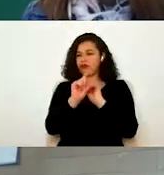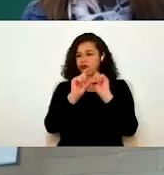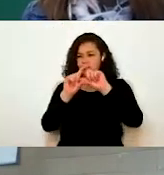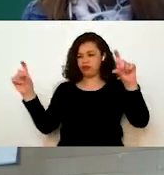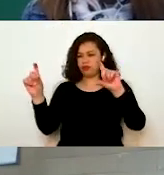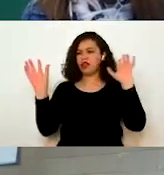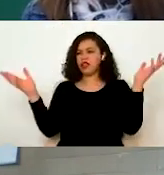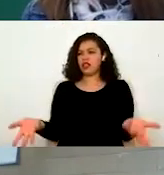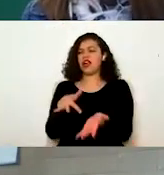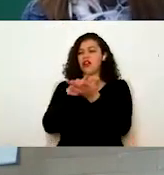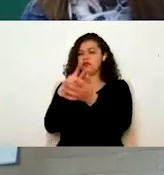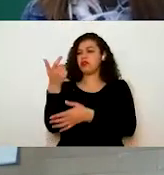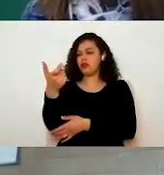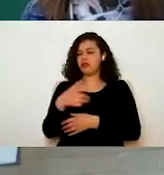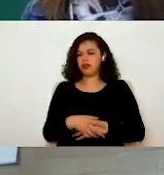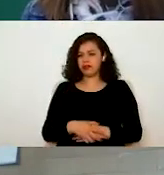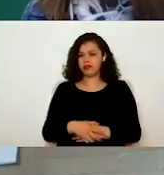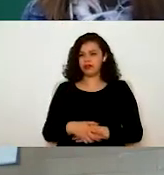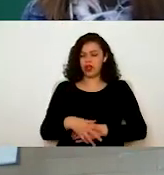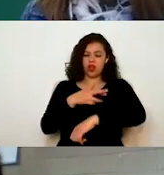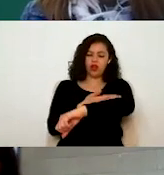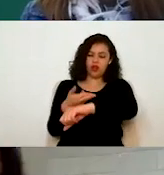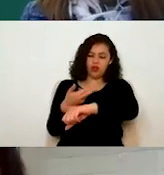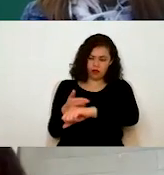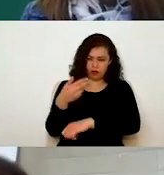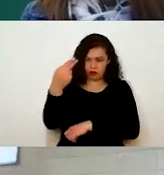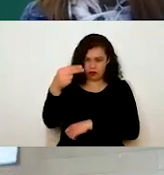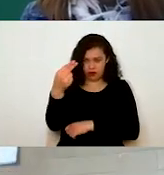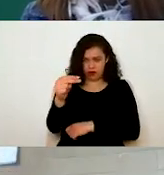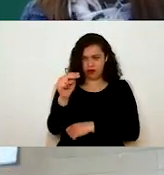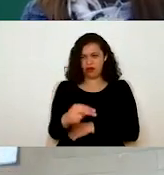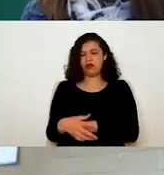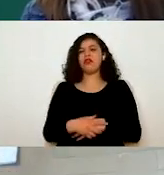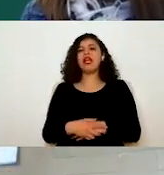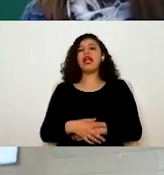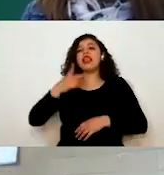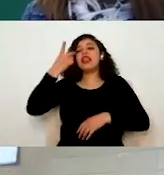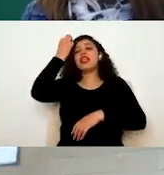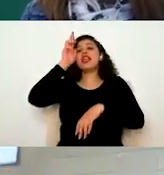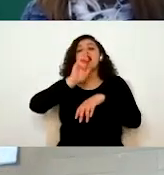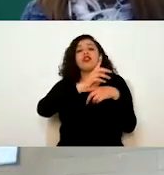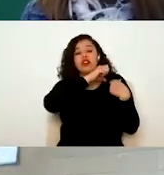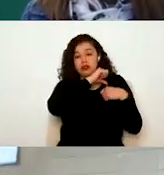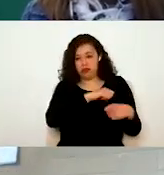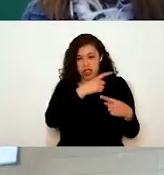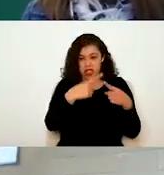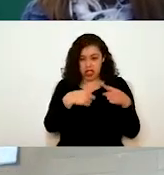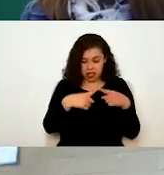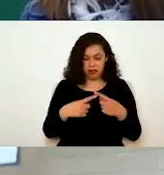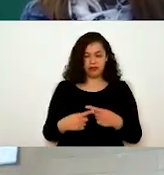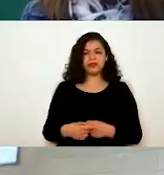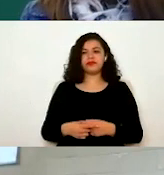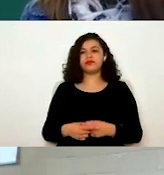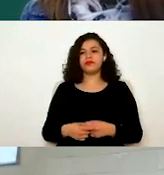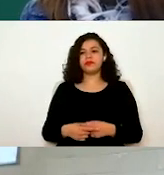económicos. Aquí les dice qué nombre de trámite, qué dirección de la junta es la responsable de este trámite, cuál es la